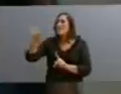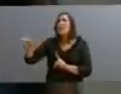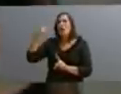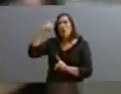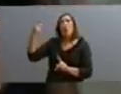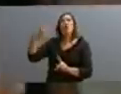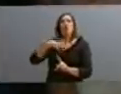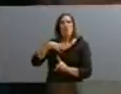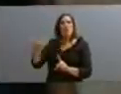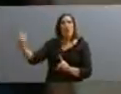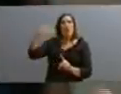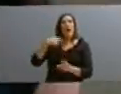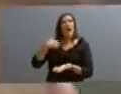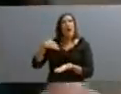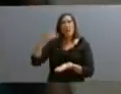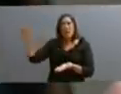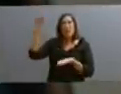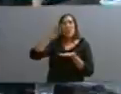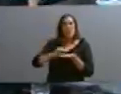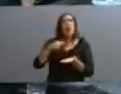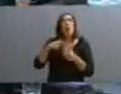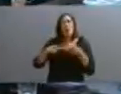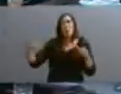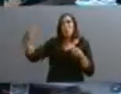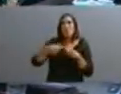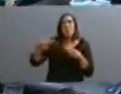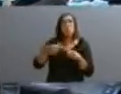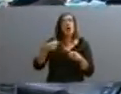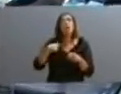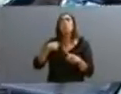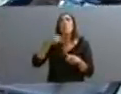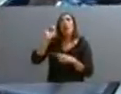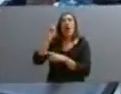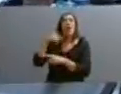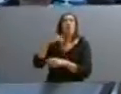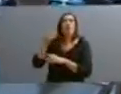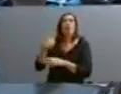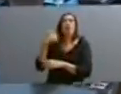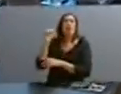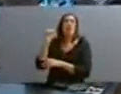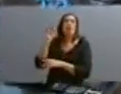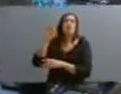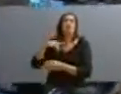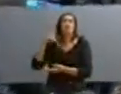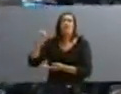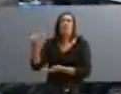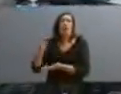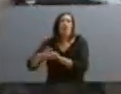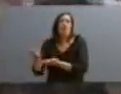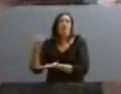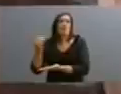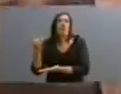que creyeron en la República Argentina y están recibiendo y que ofrecemos